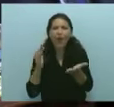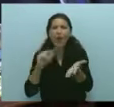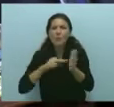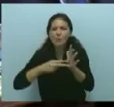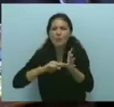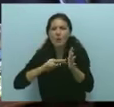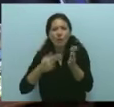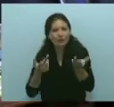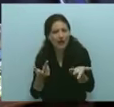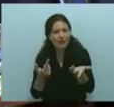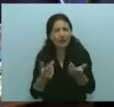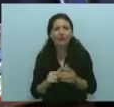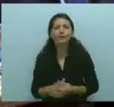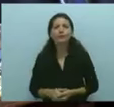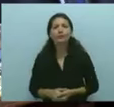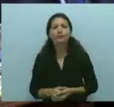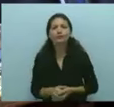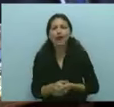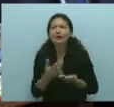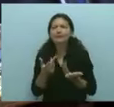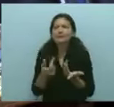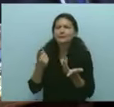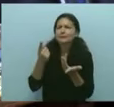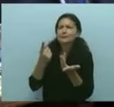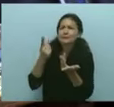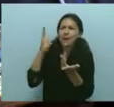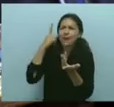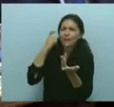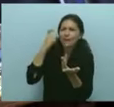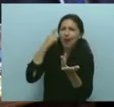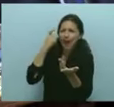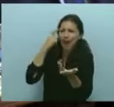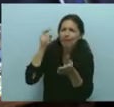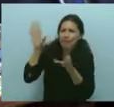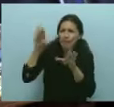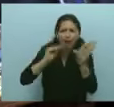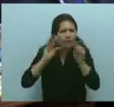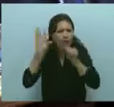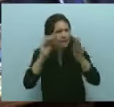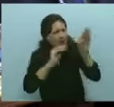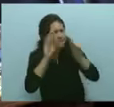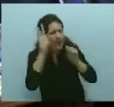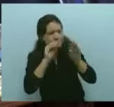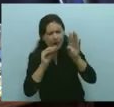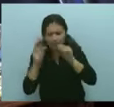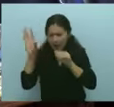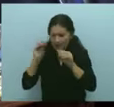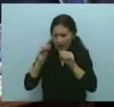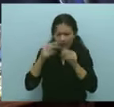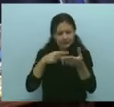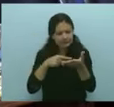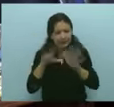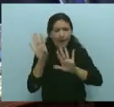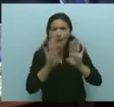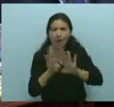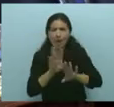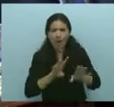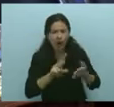informe que tiene una parte que yo rescato mucho de coincidencias unánimes, de